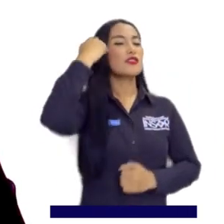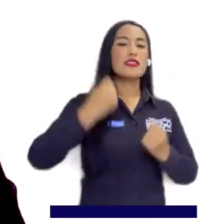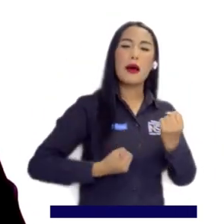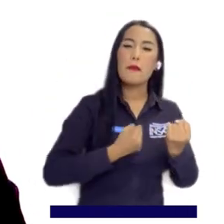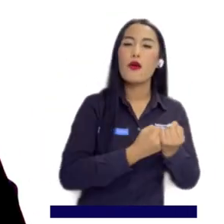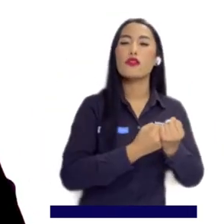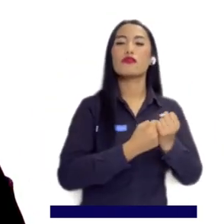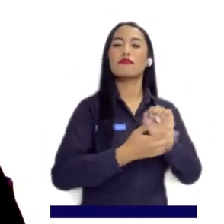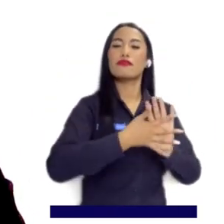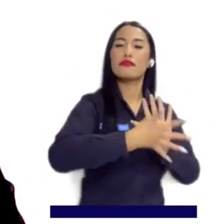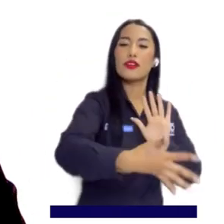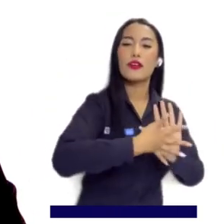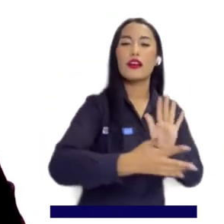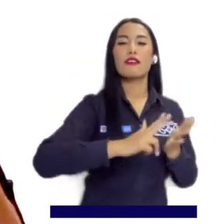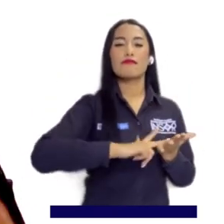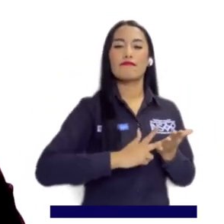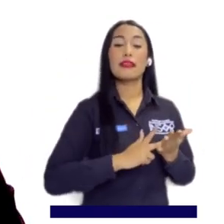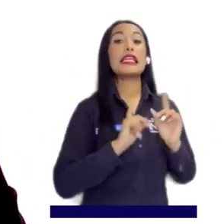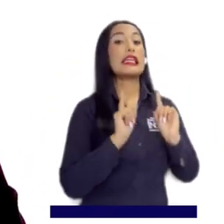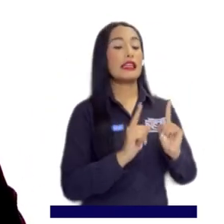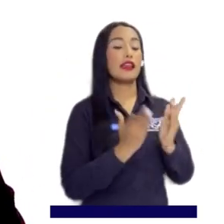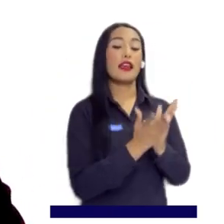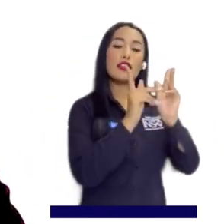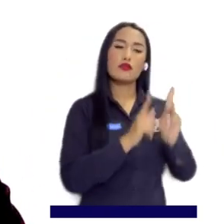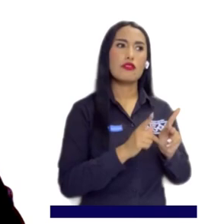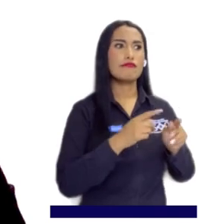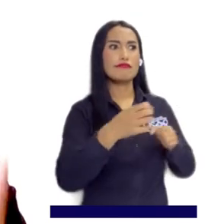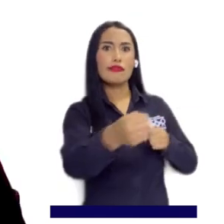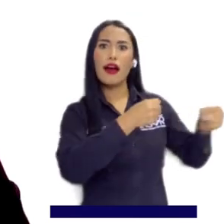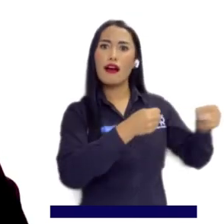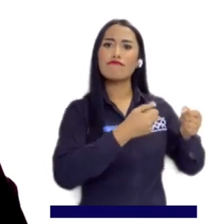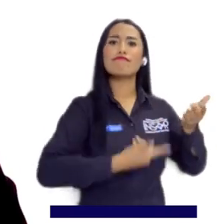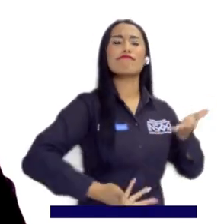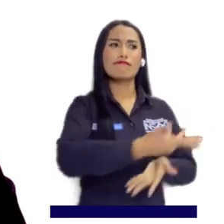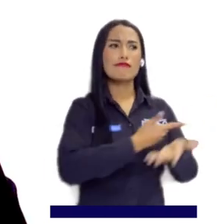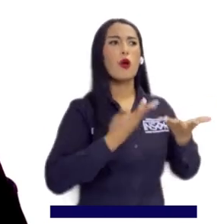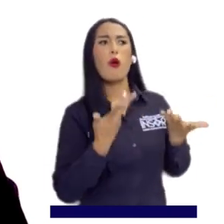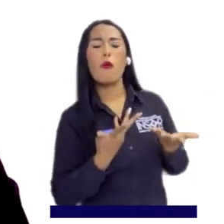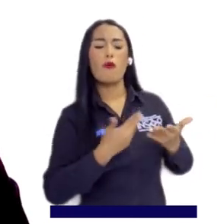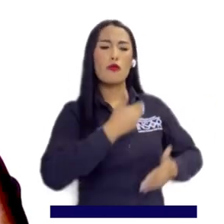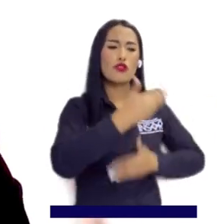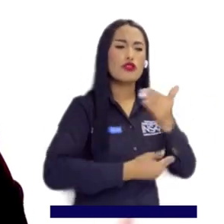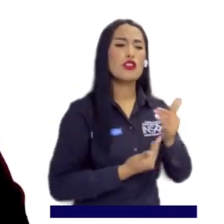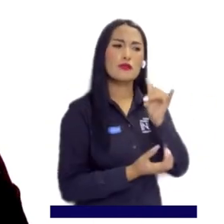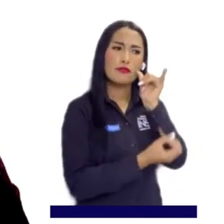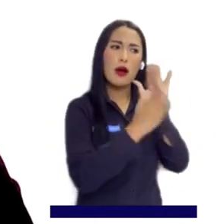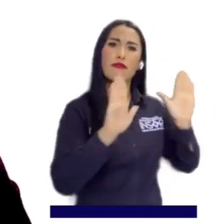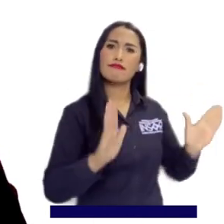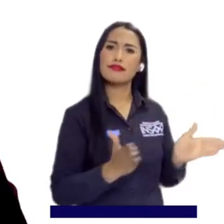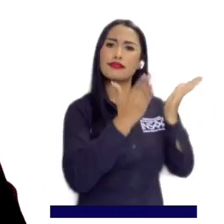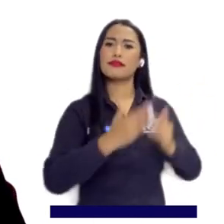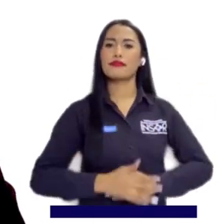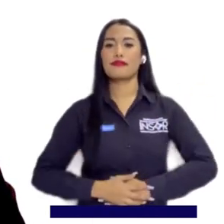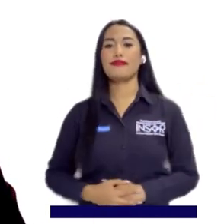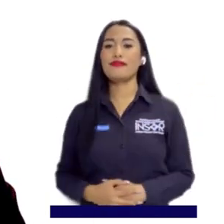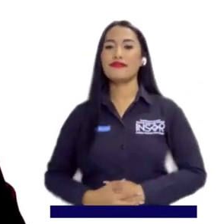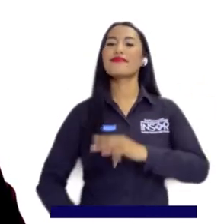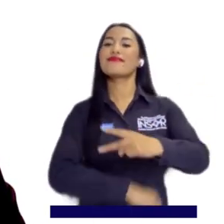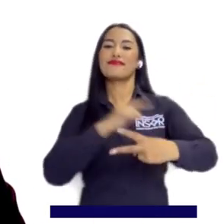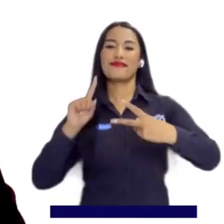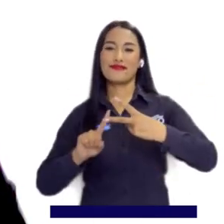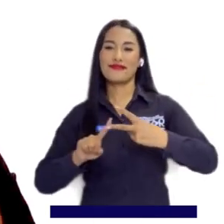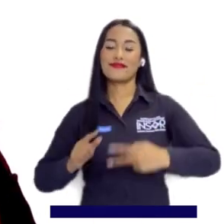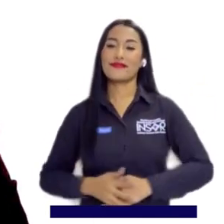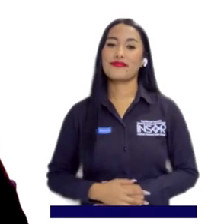con los docentes de apoyo, modelos lingüísticos, intérpretes de lengua de señas y por supuesto estudiantes en el mejoramiento de los procesos pedagógicos.